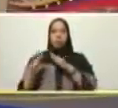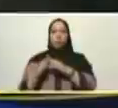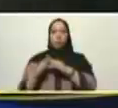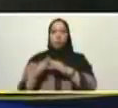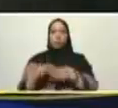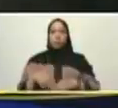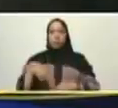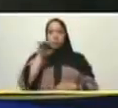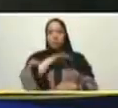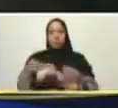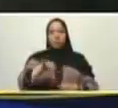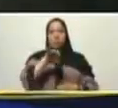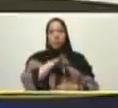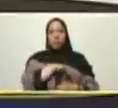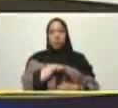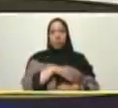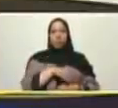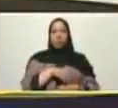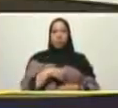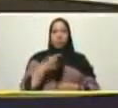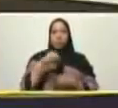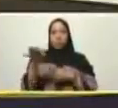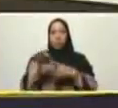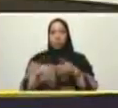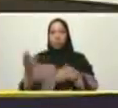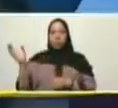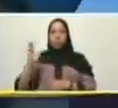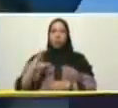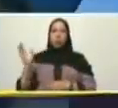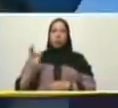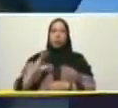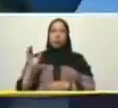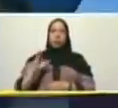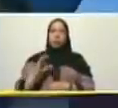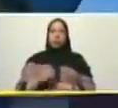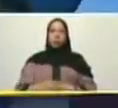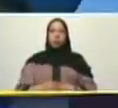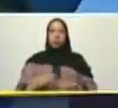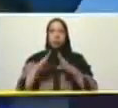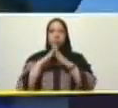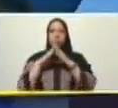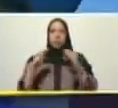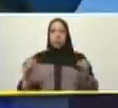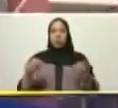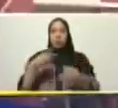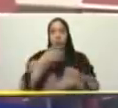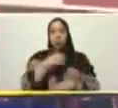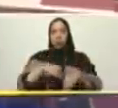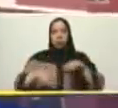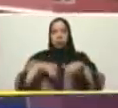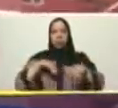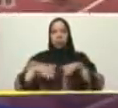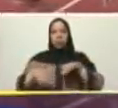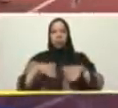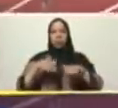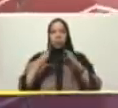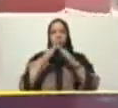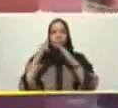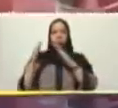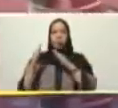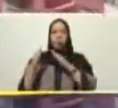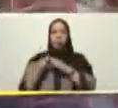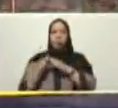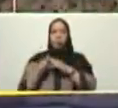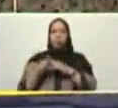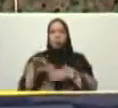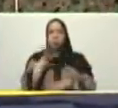gestión municipal de Caracas estamos trabajando y todos los jueves vamos a entregar viviendas y a continuar